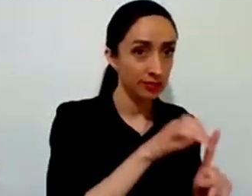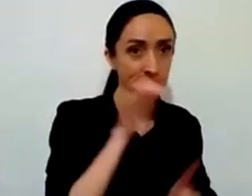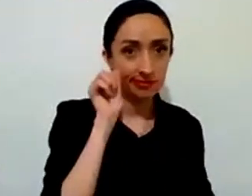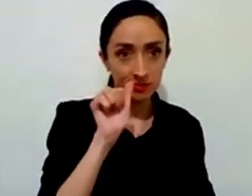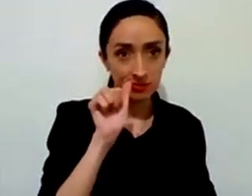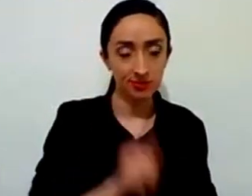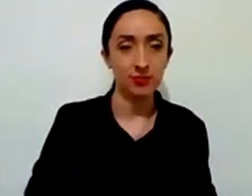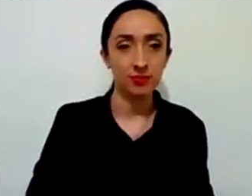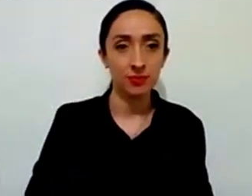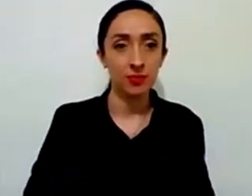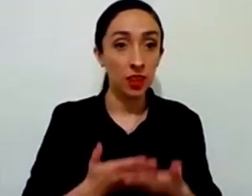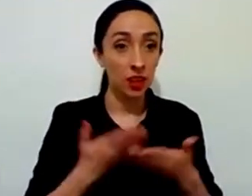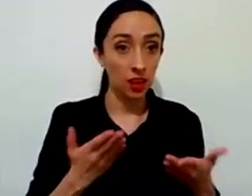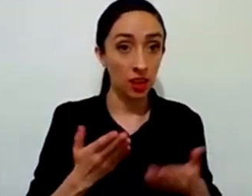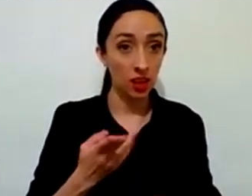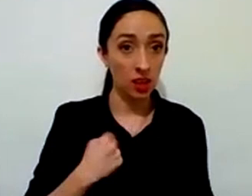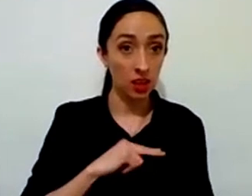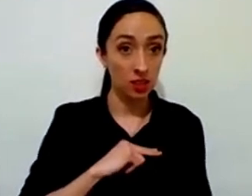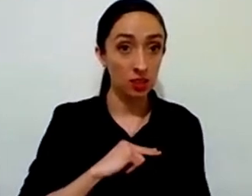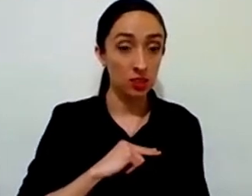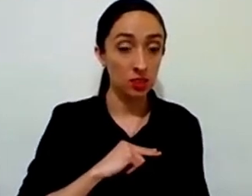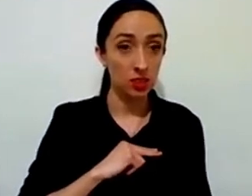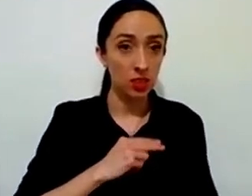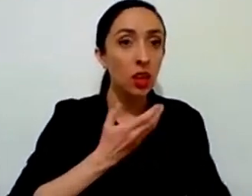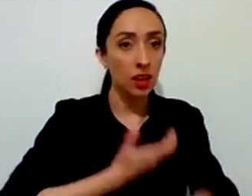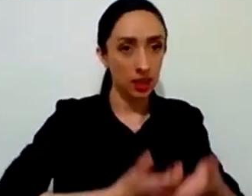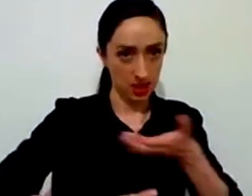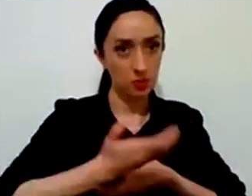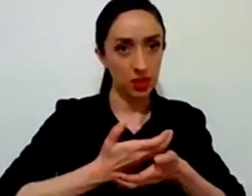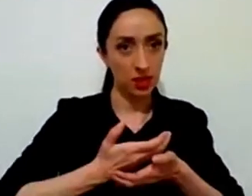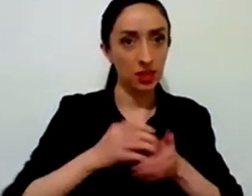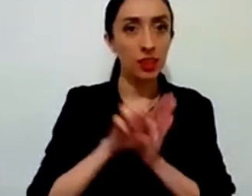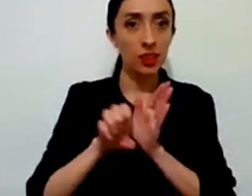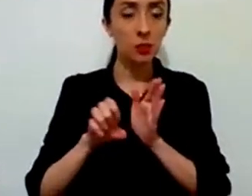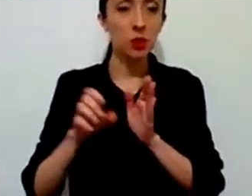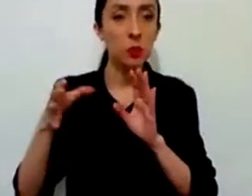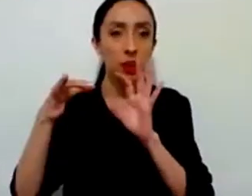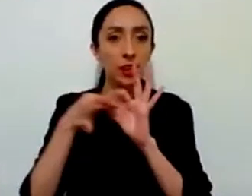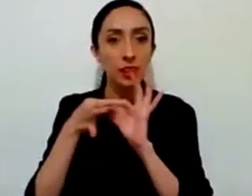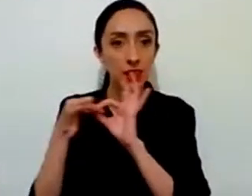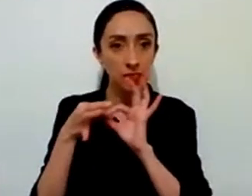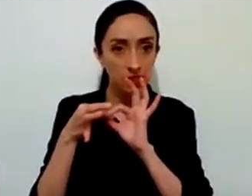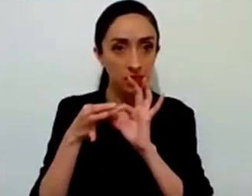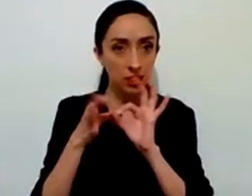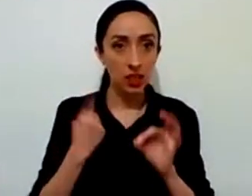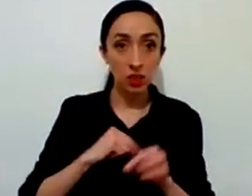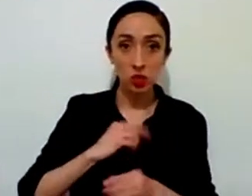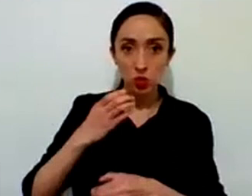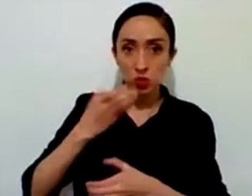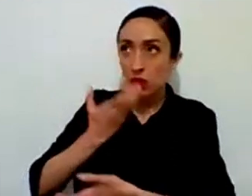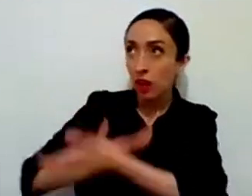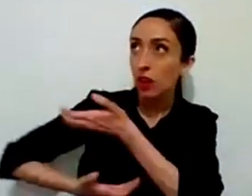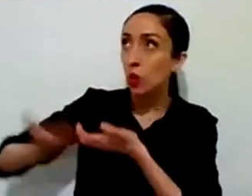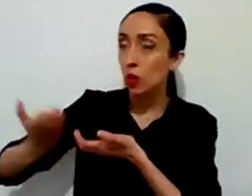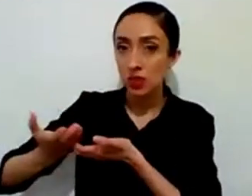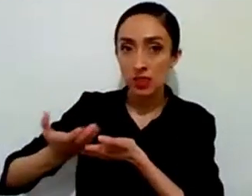aquí también tiene un elemento de un espacio físico donde Dios iba a darles pero lo central del